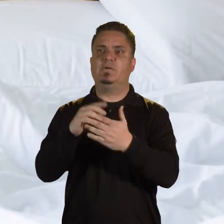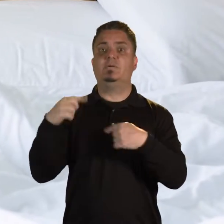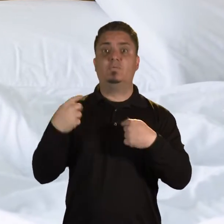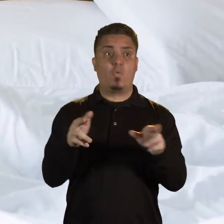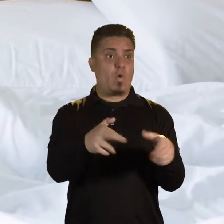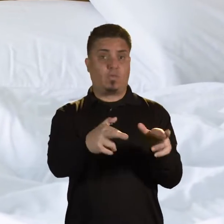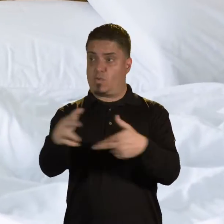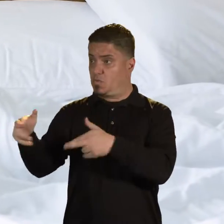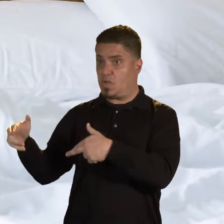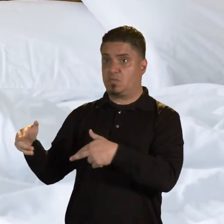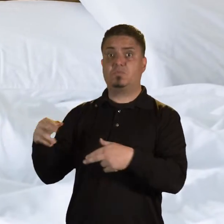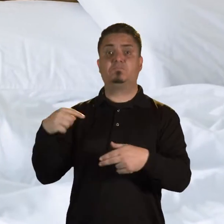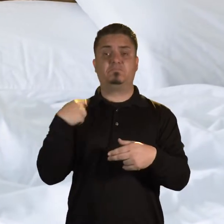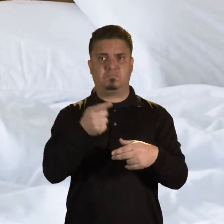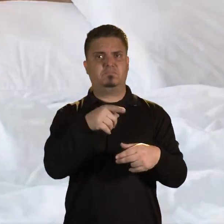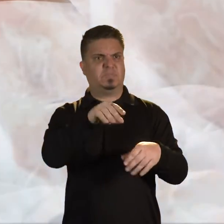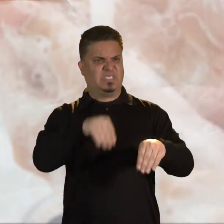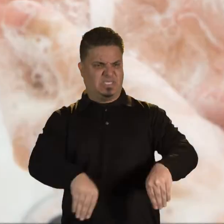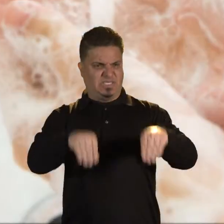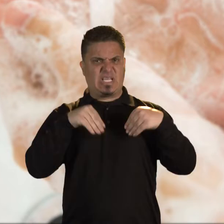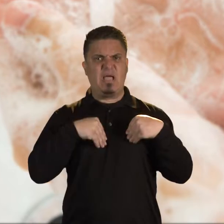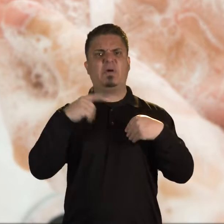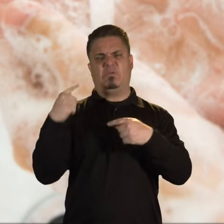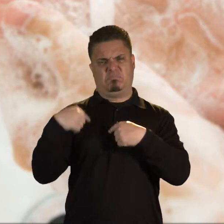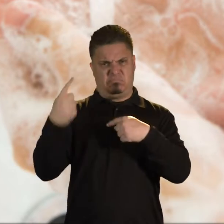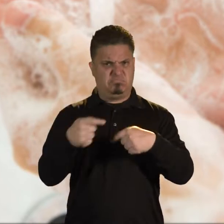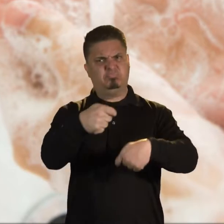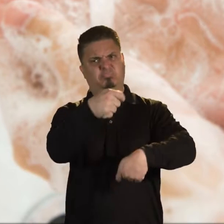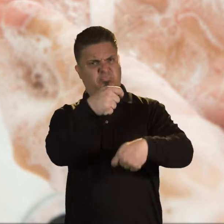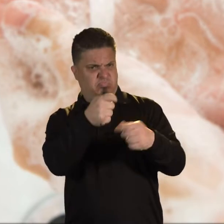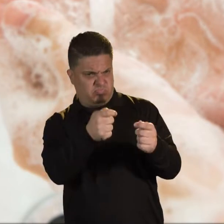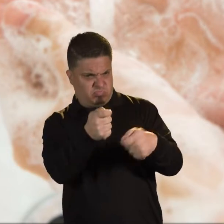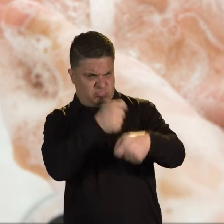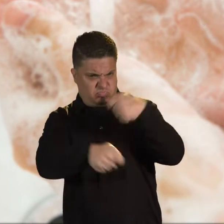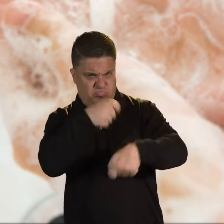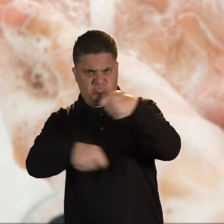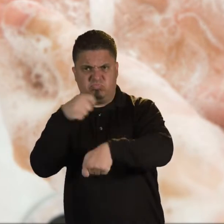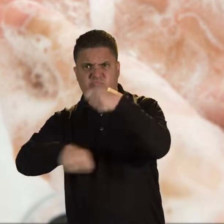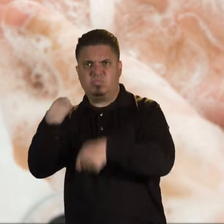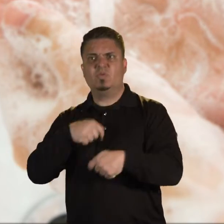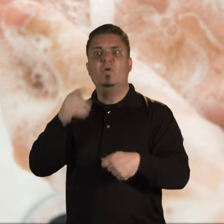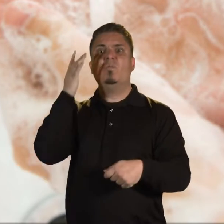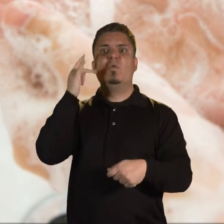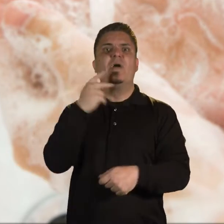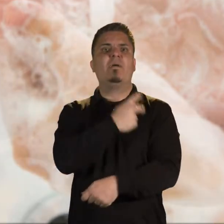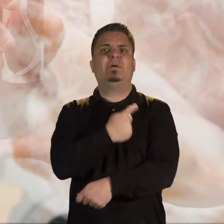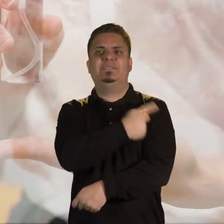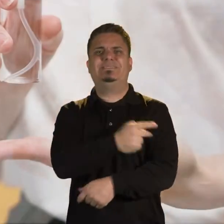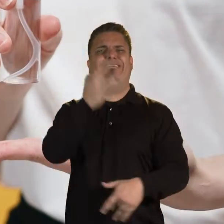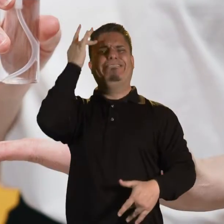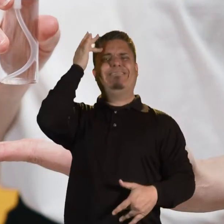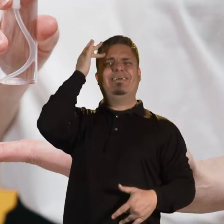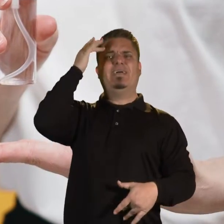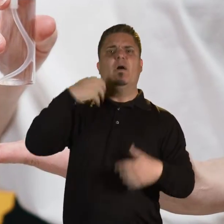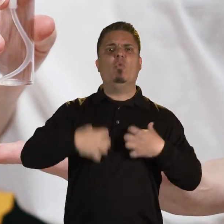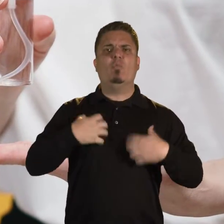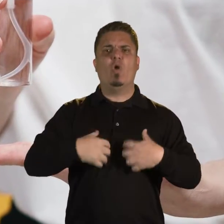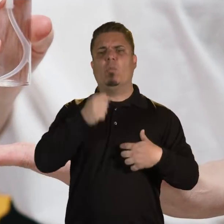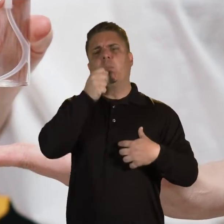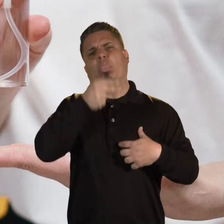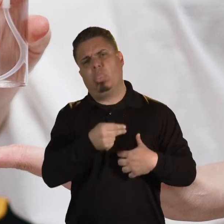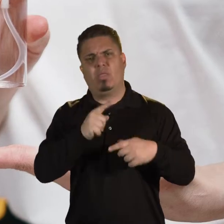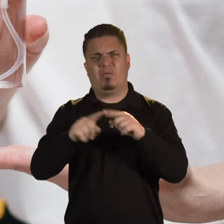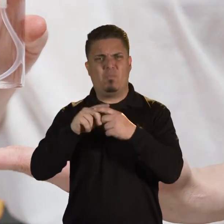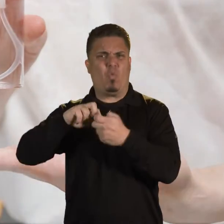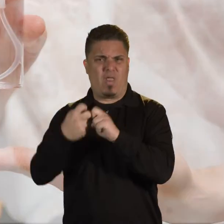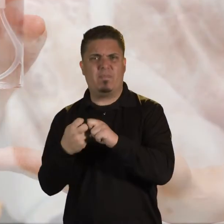Si hay pacientes o hay gente que tiene infecciones de tracto respiratorio superior o síntoma, podemos utilizar el atomizador diluido